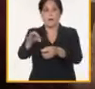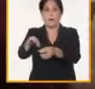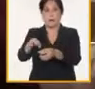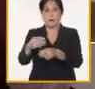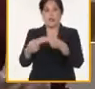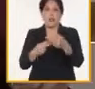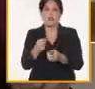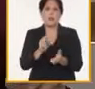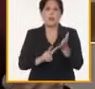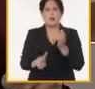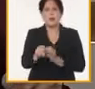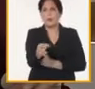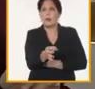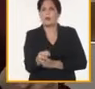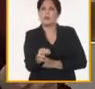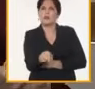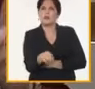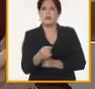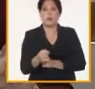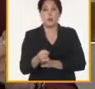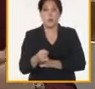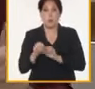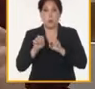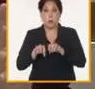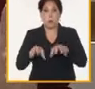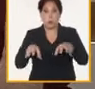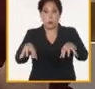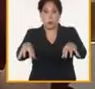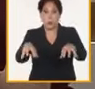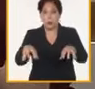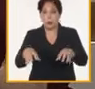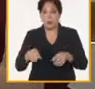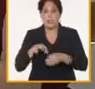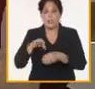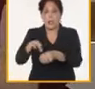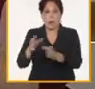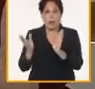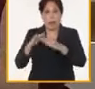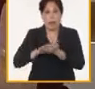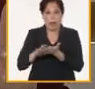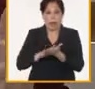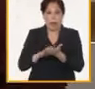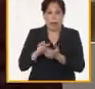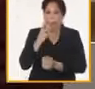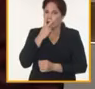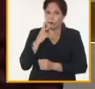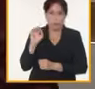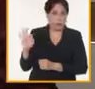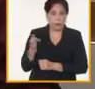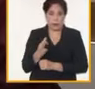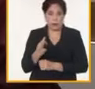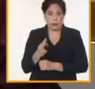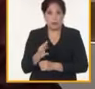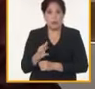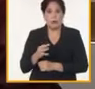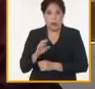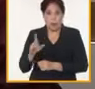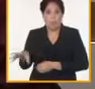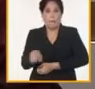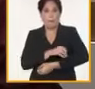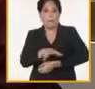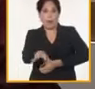por ejemplo no debiéramos tener ninguna máquina de riego que no tuviera un esquema de siembra y que no estuviera bien atendida porque hablamos de rendimiento